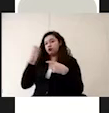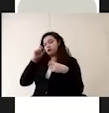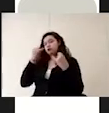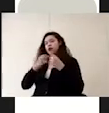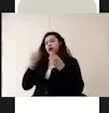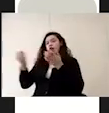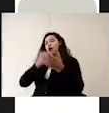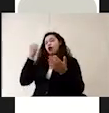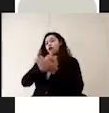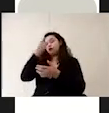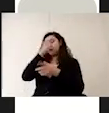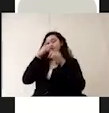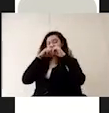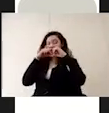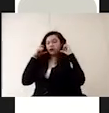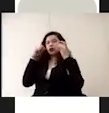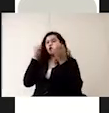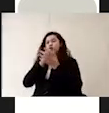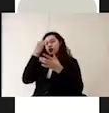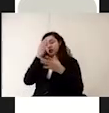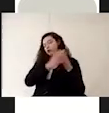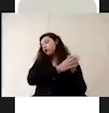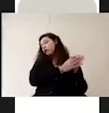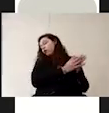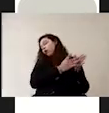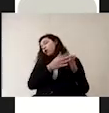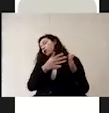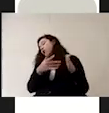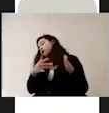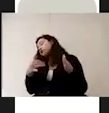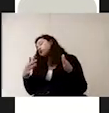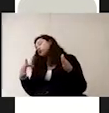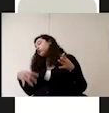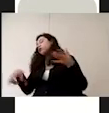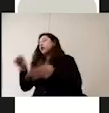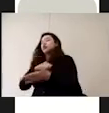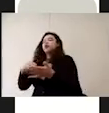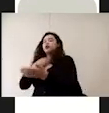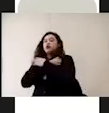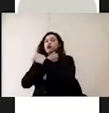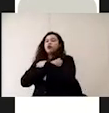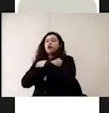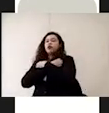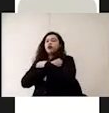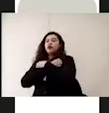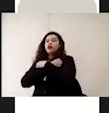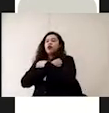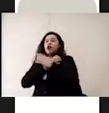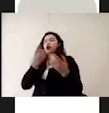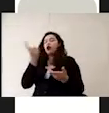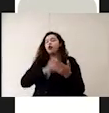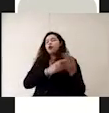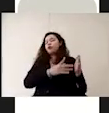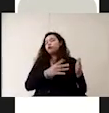obligatorio el uso de cubrebocas durante toda la estancia en el centro escolar sin excepción de persona